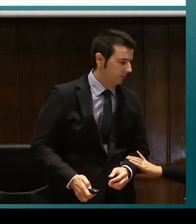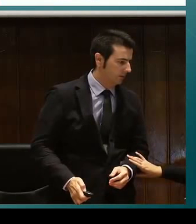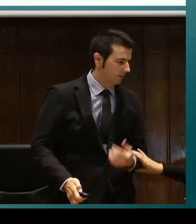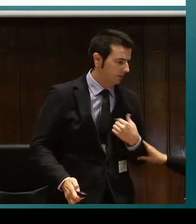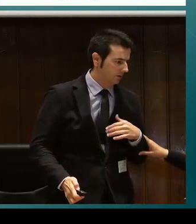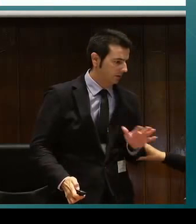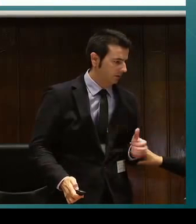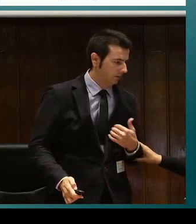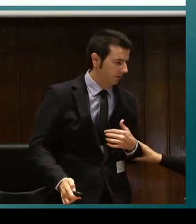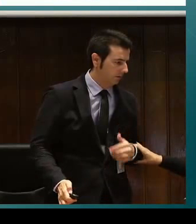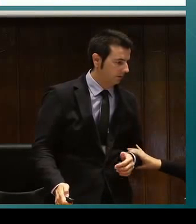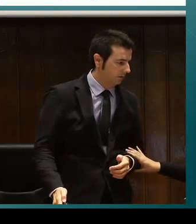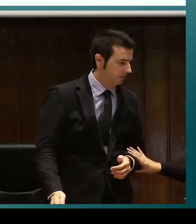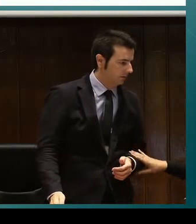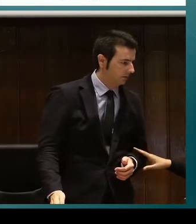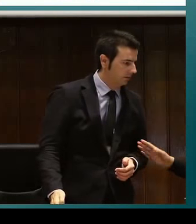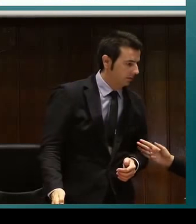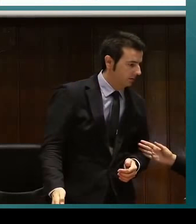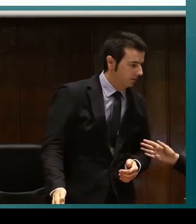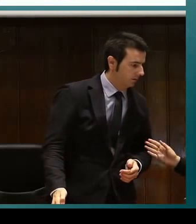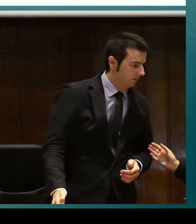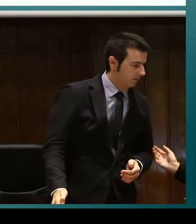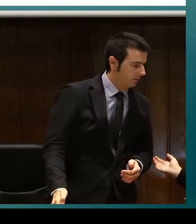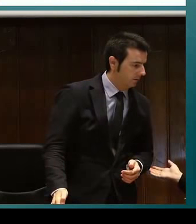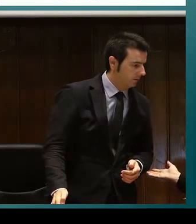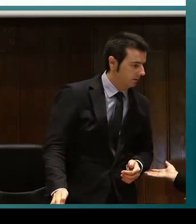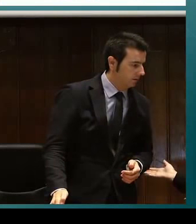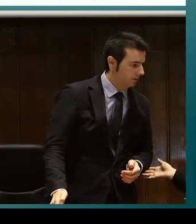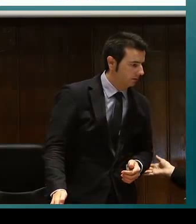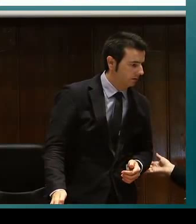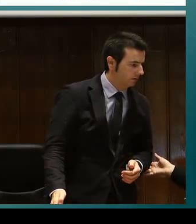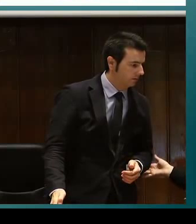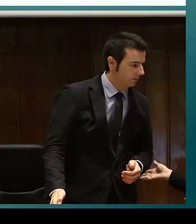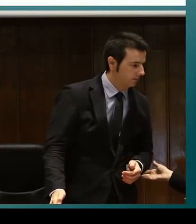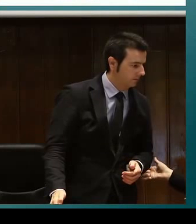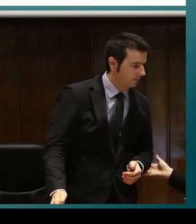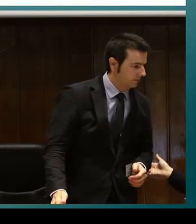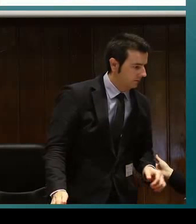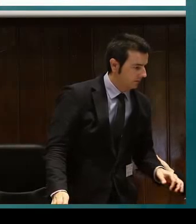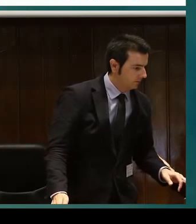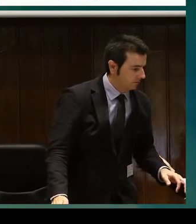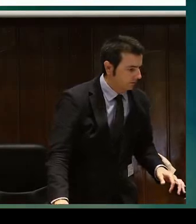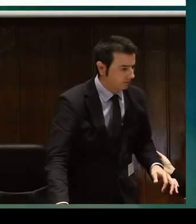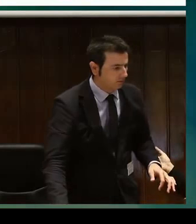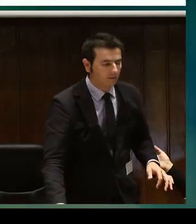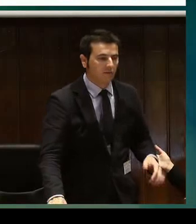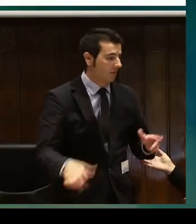y su subvención para guías intérpretes que garantizaron la autonomía de las personas sordociegas para realizar las gestiones y crear la asociación.